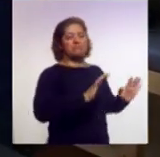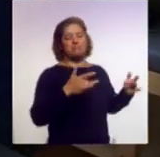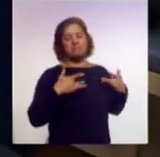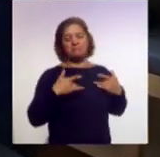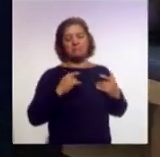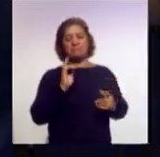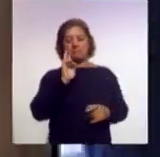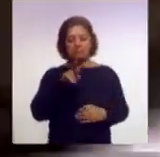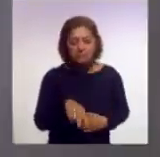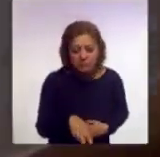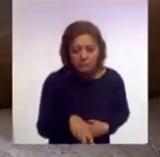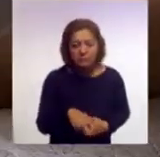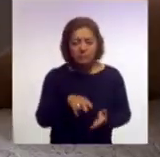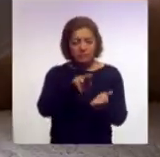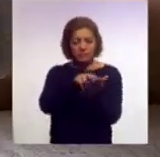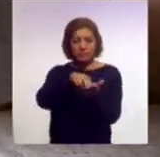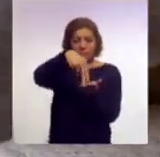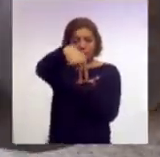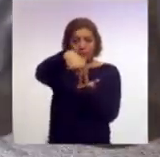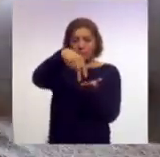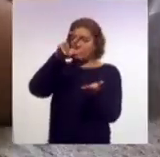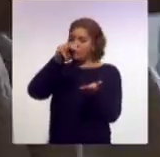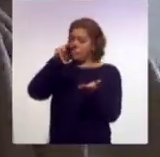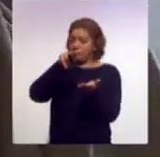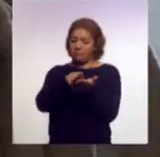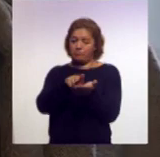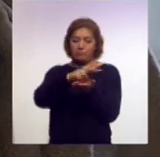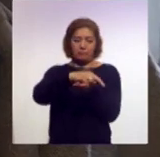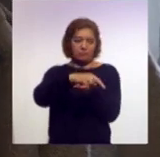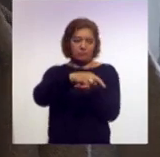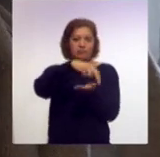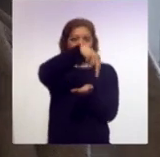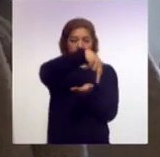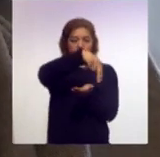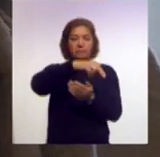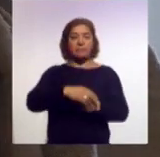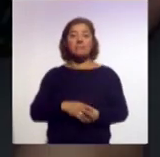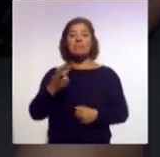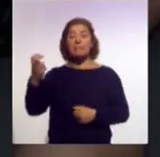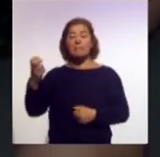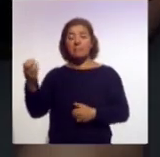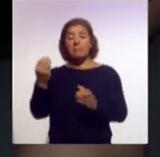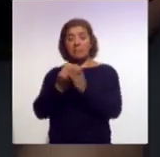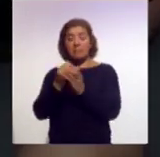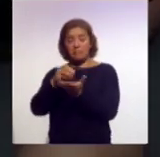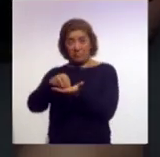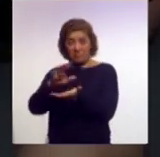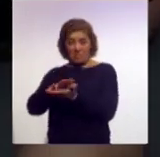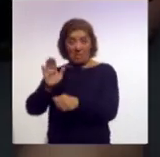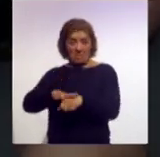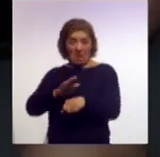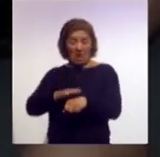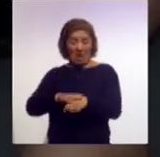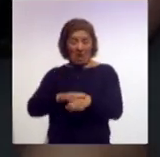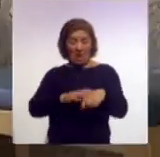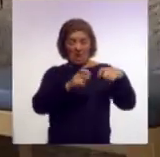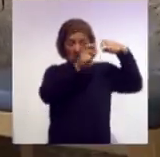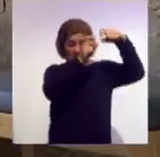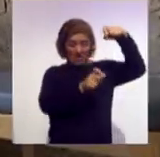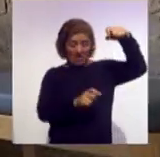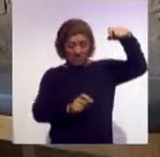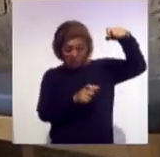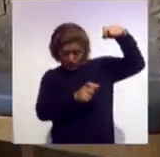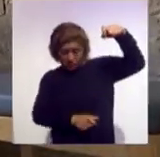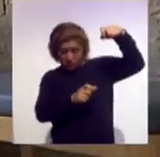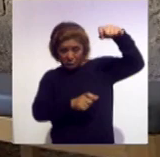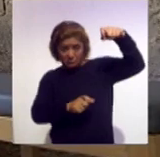torácicas ni lumbares en los consultorios las lesiones que más atiendes son en primer lugar en la columna lumbar y en segundo lugar